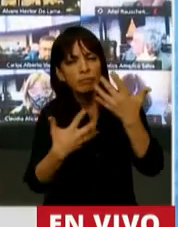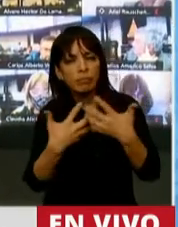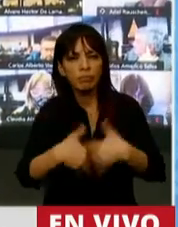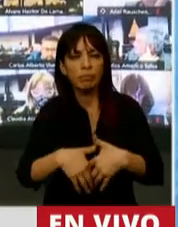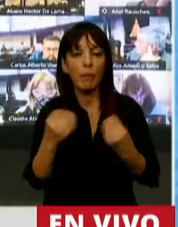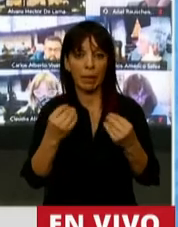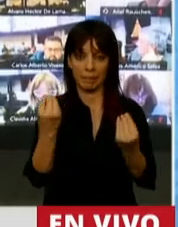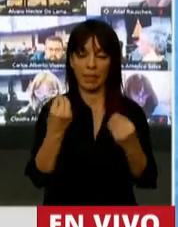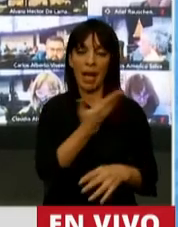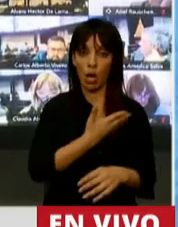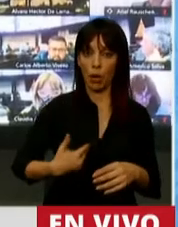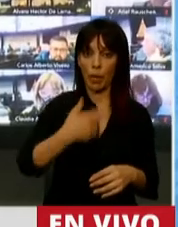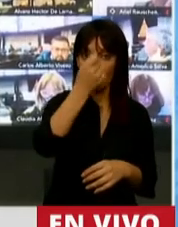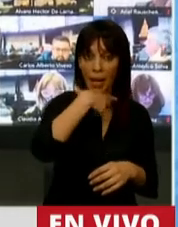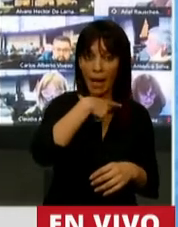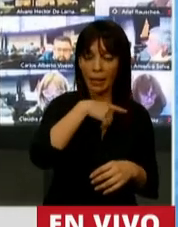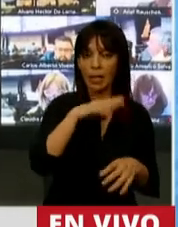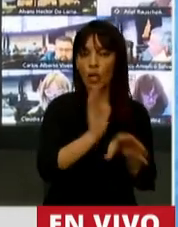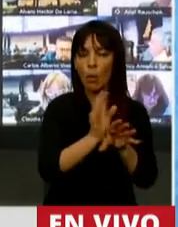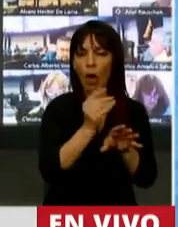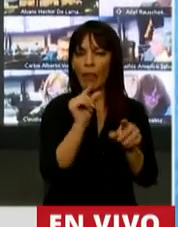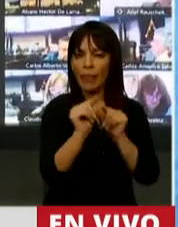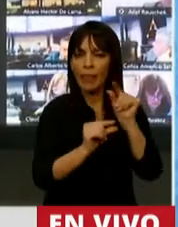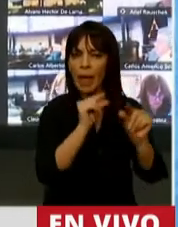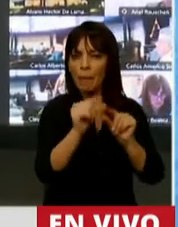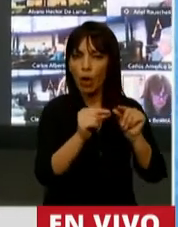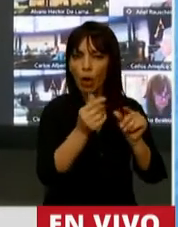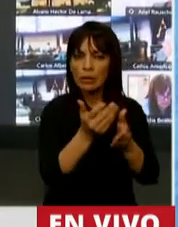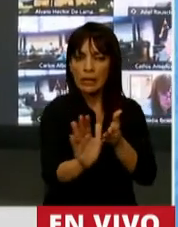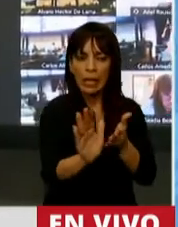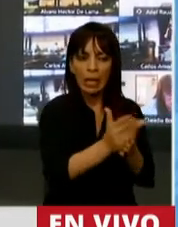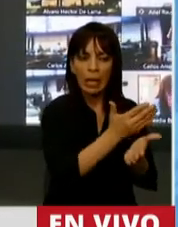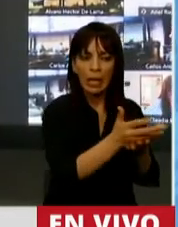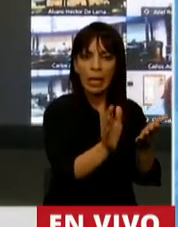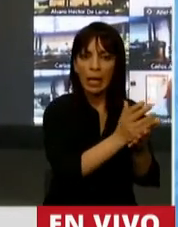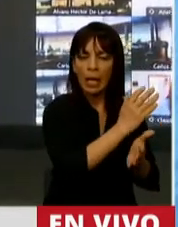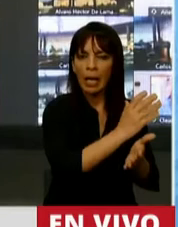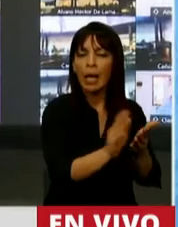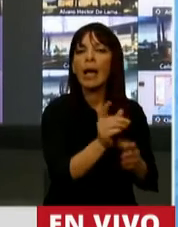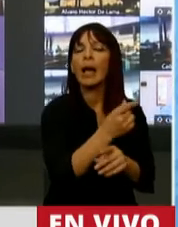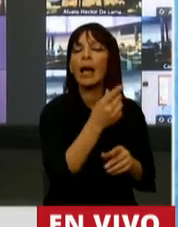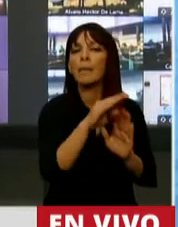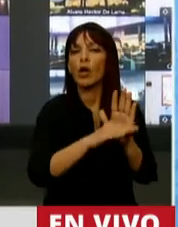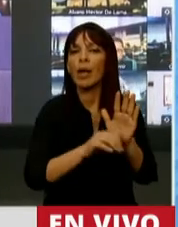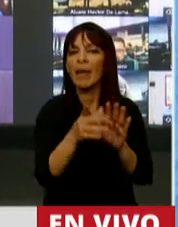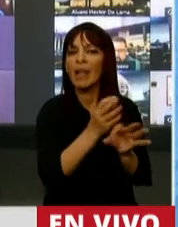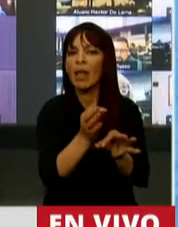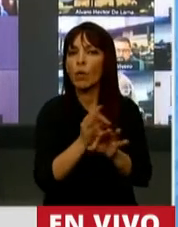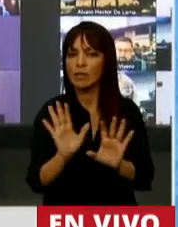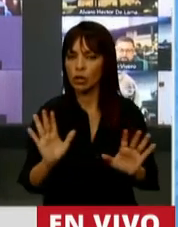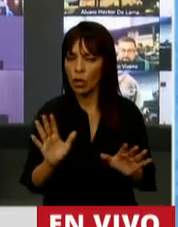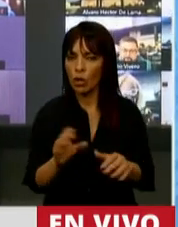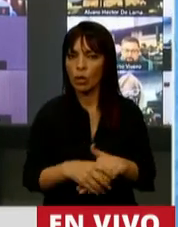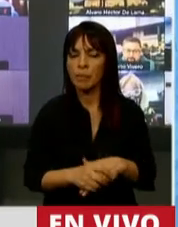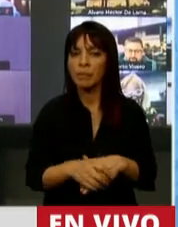de Mauricio Macri fue desarticulando los grandes programas de la educación. Y la verdad lo